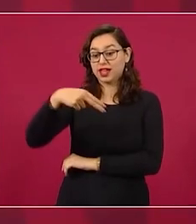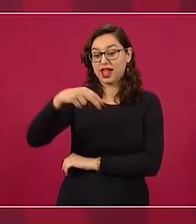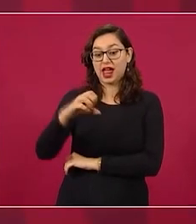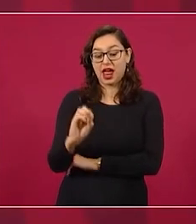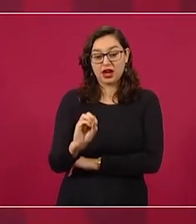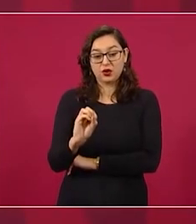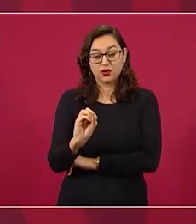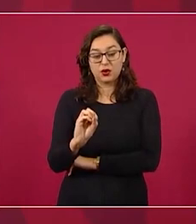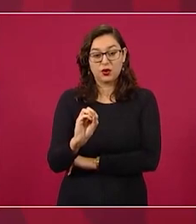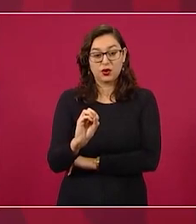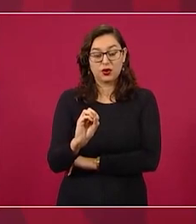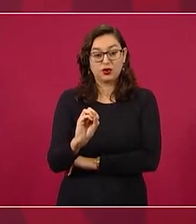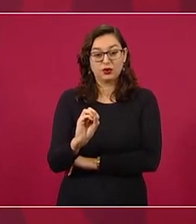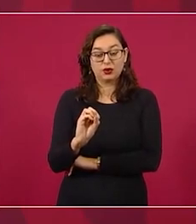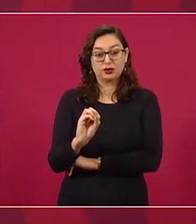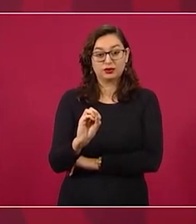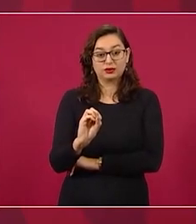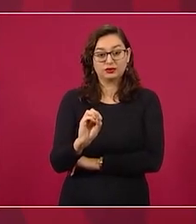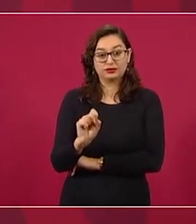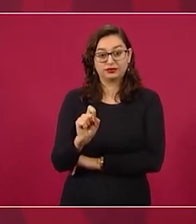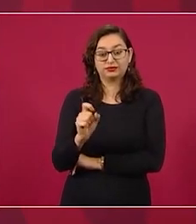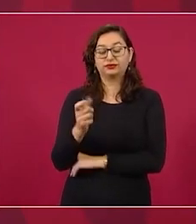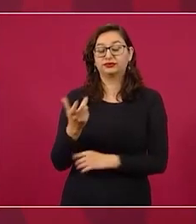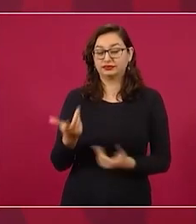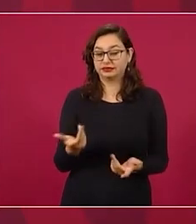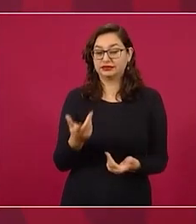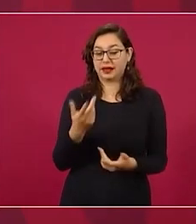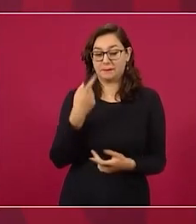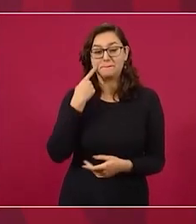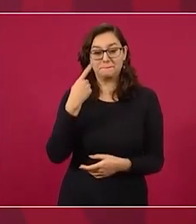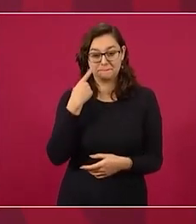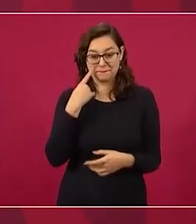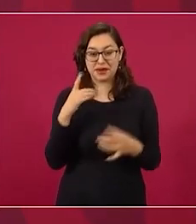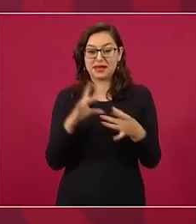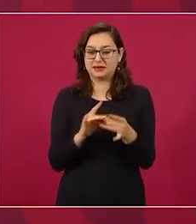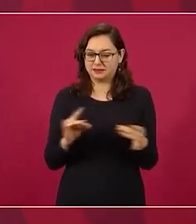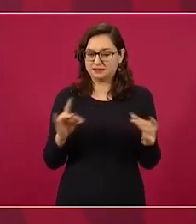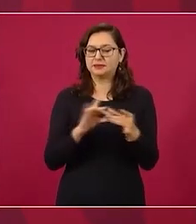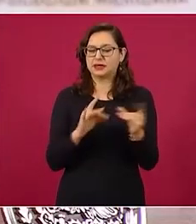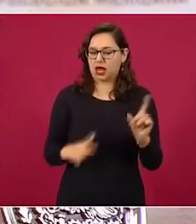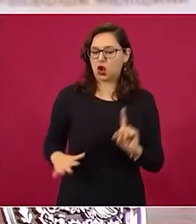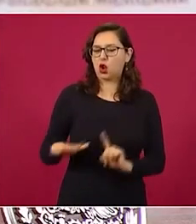él es para contextualizar, porque también no se sabe mucho,